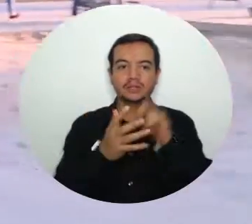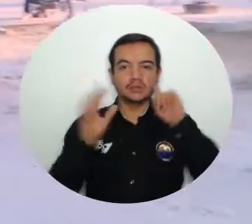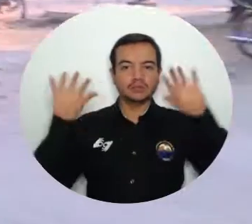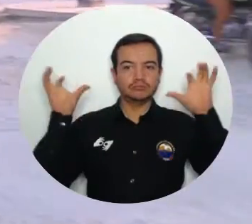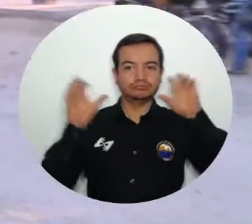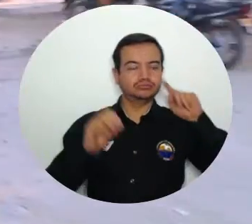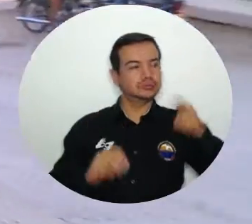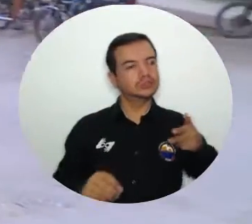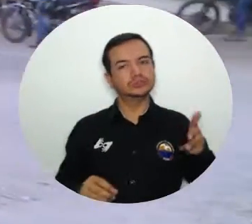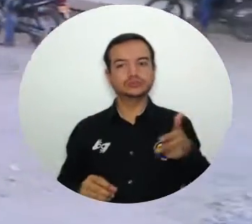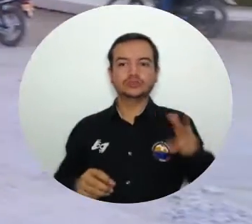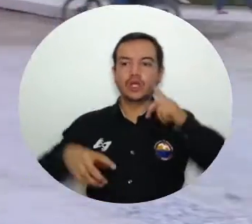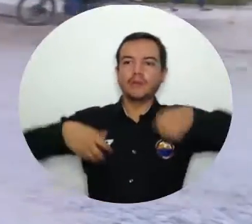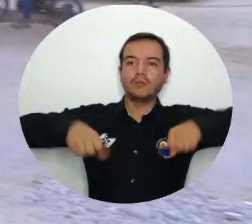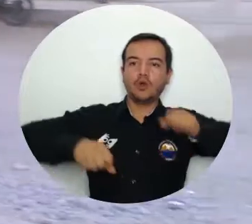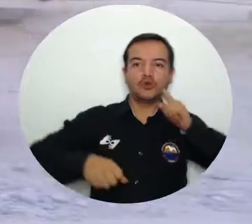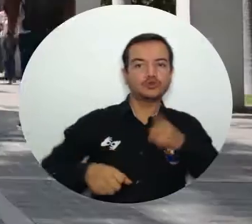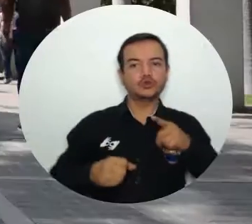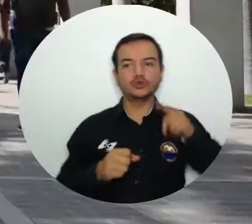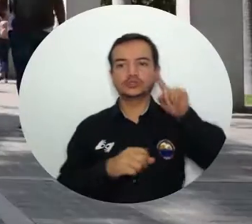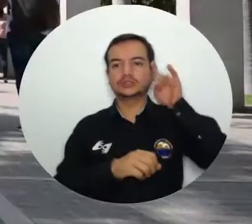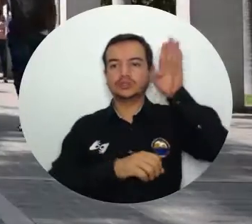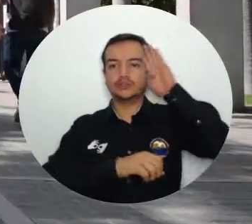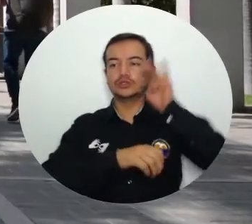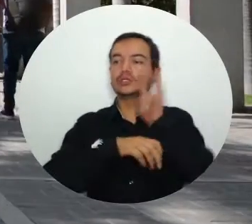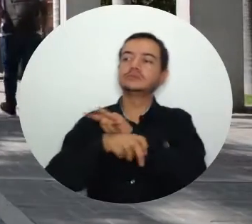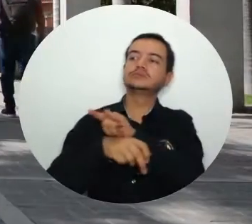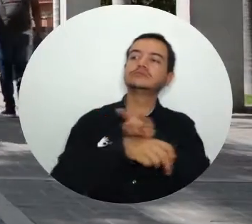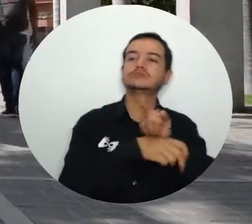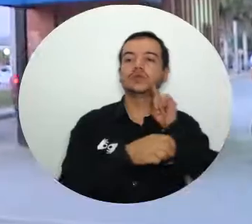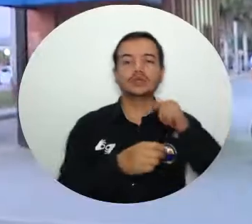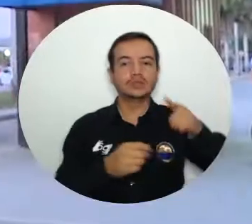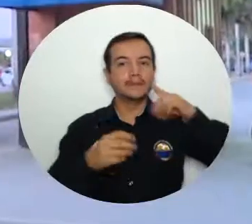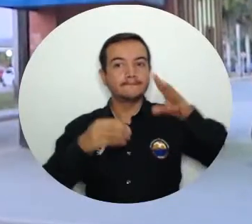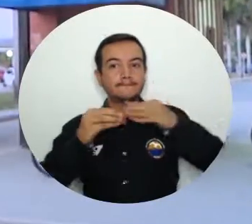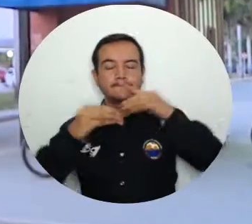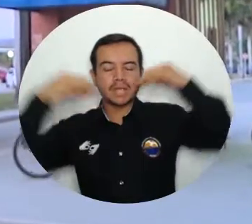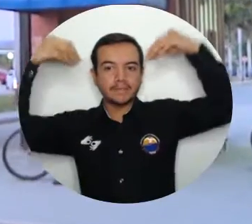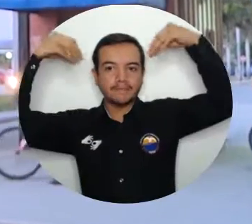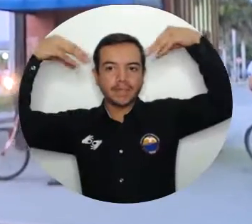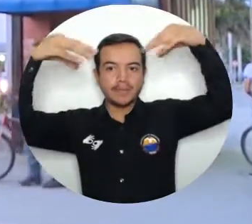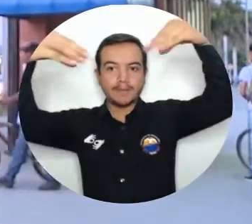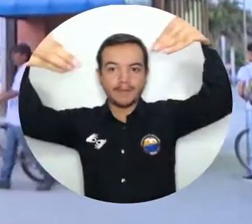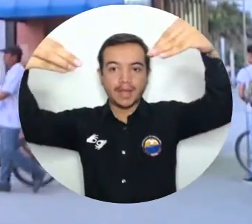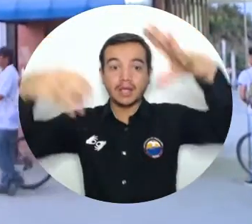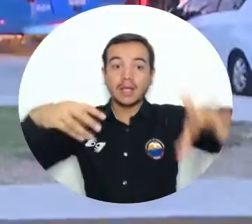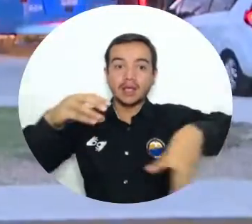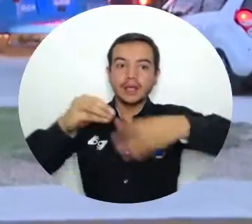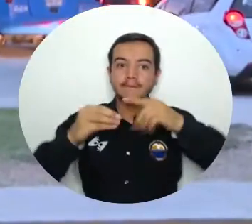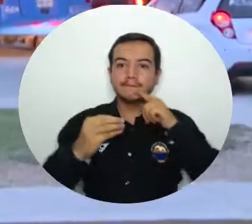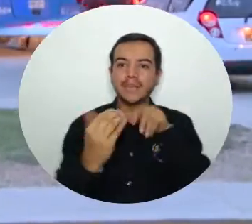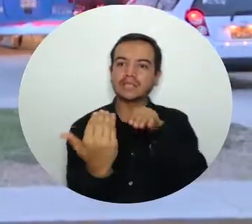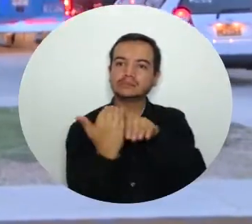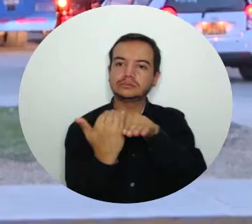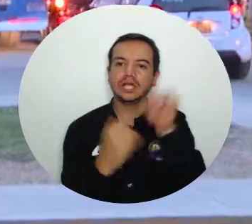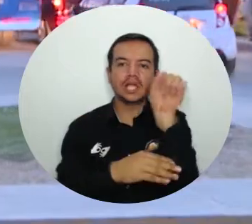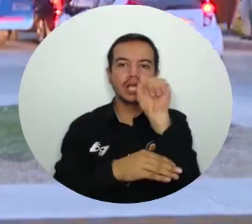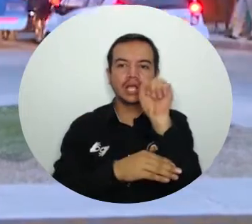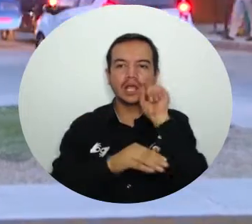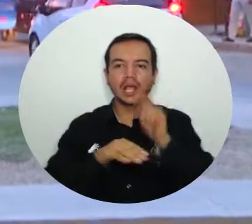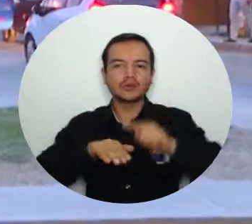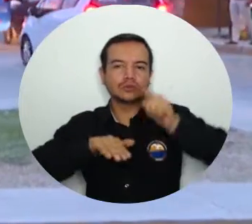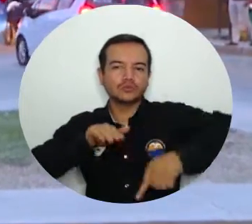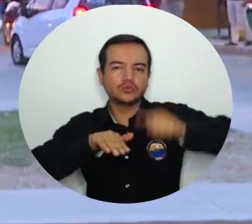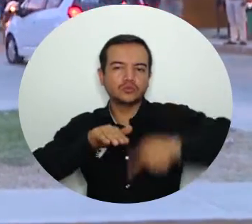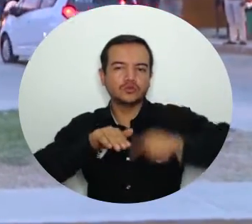patrullajes constantes para actividades preventivas y disuasivas, el mejoramiento del alumbrado en las zonas, la organización de la movilidad en materia